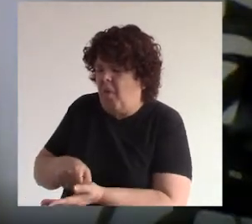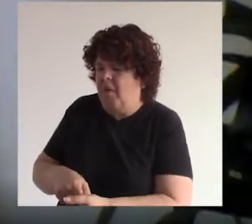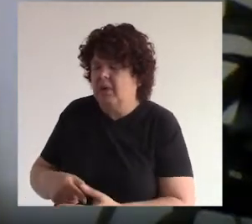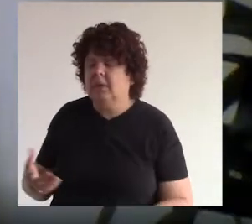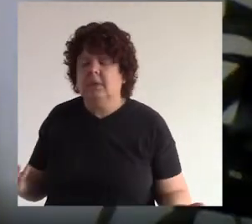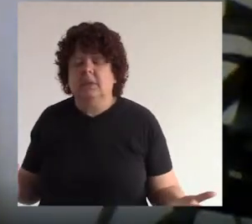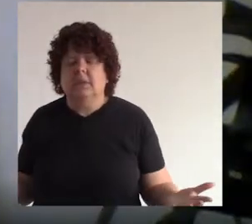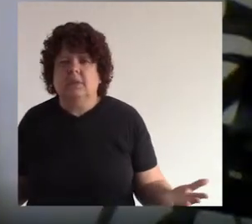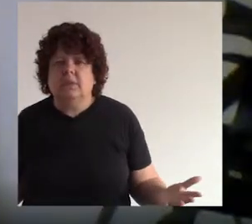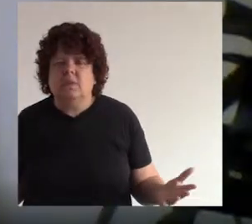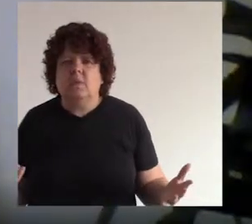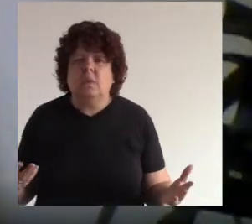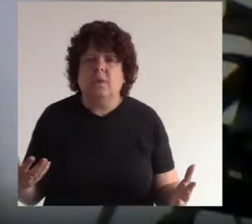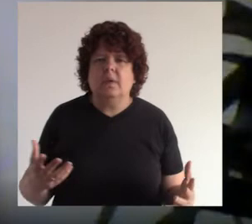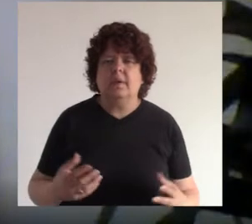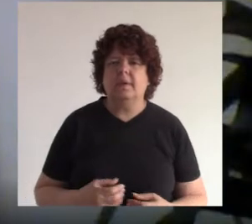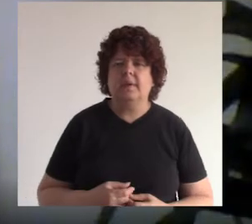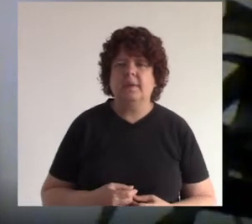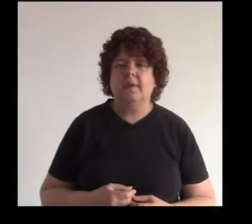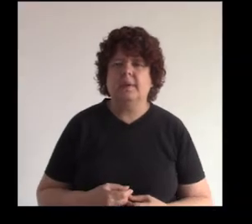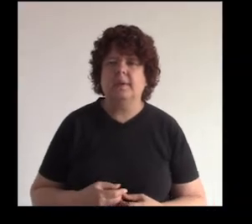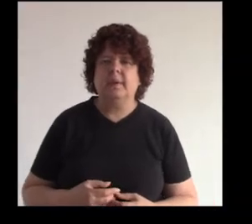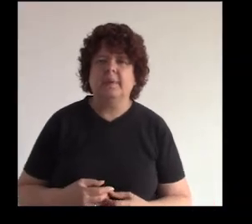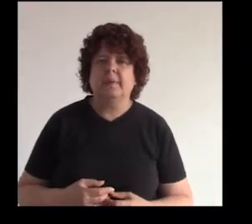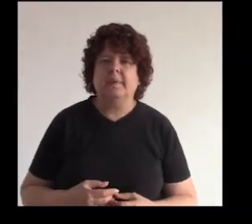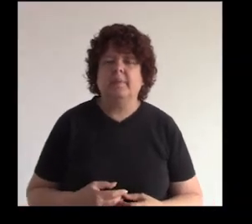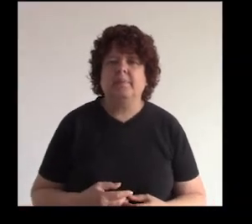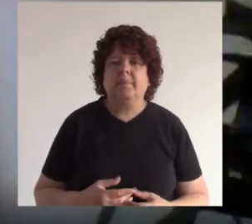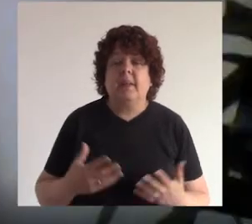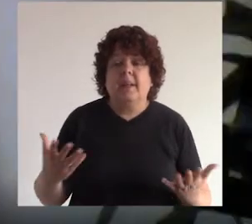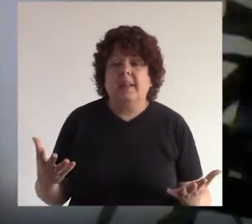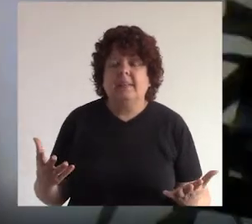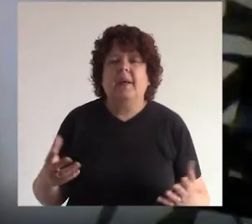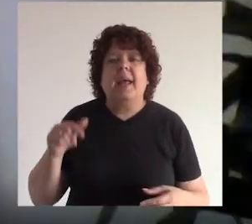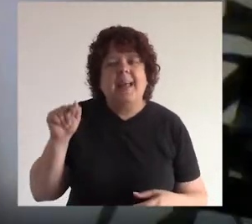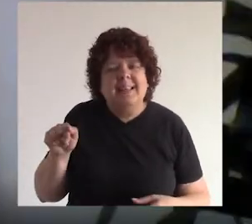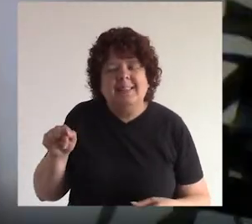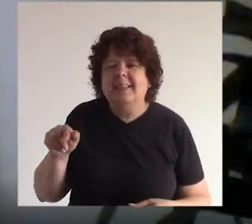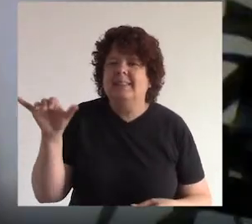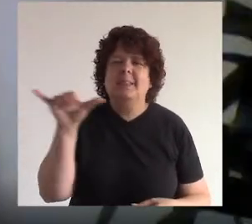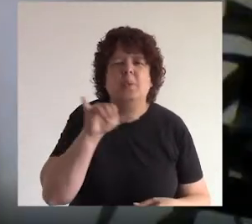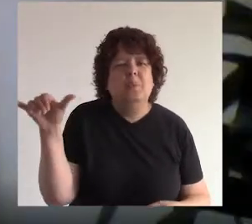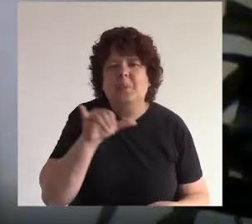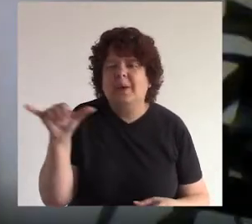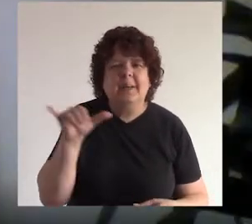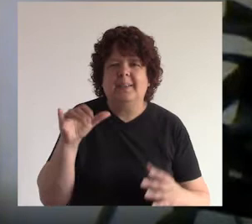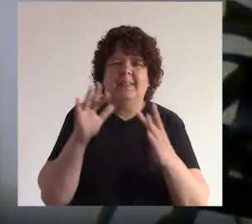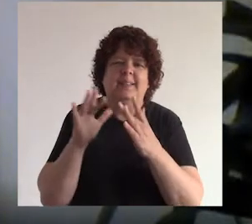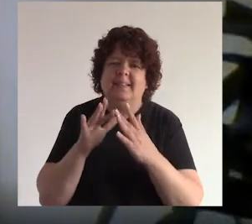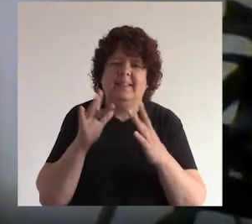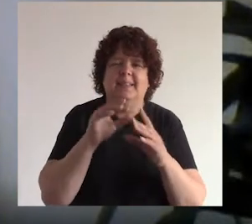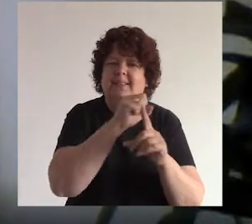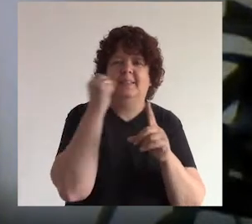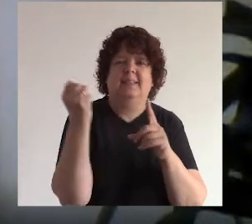que no necesitábamos dicho ese de paso micrófono ocurre exactamente lo mismo en